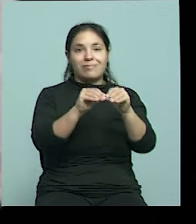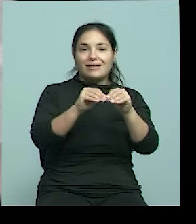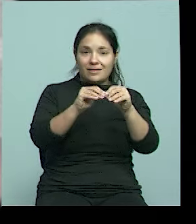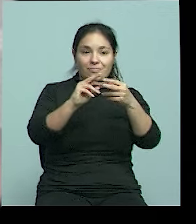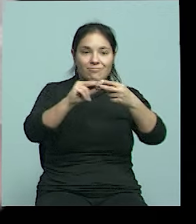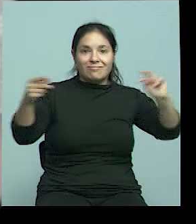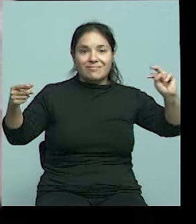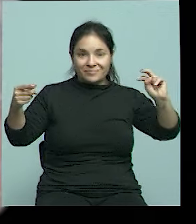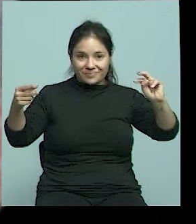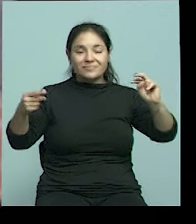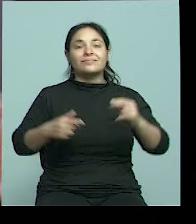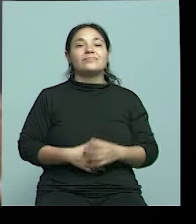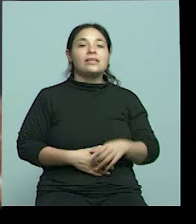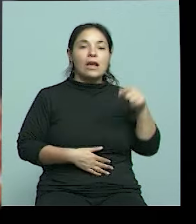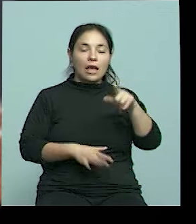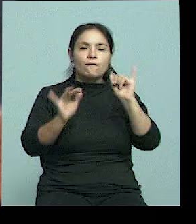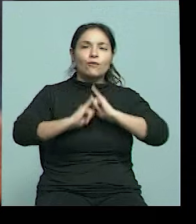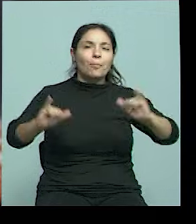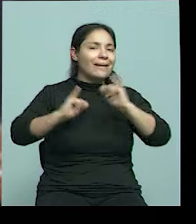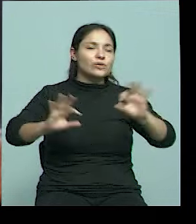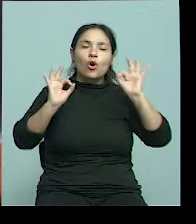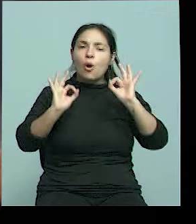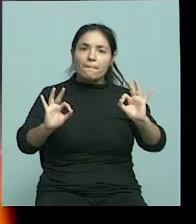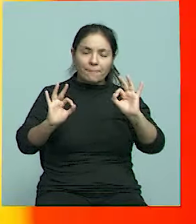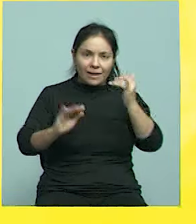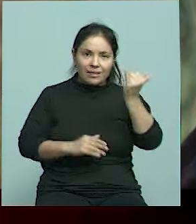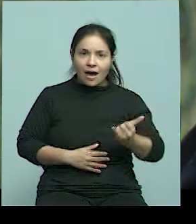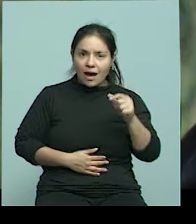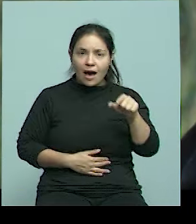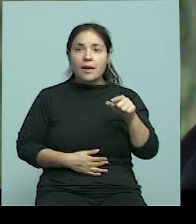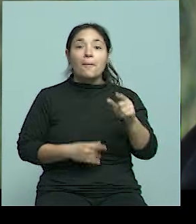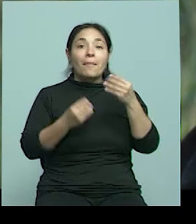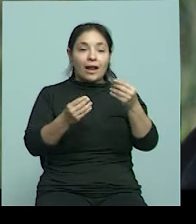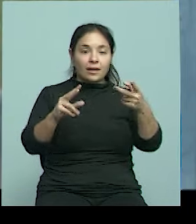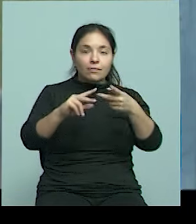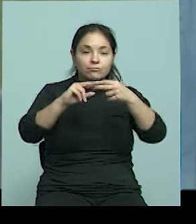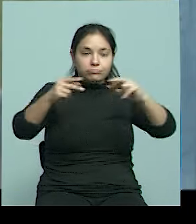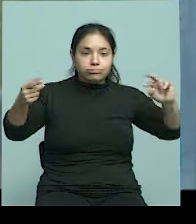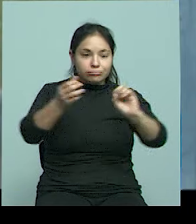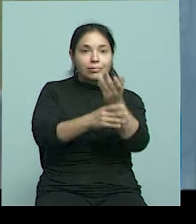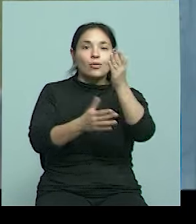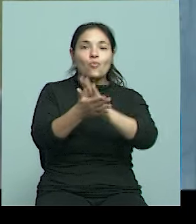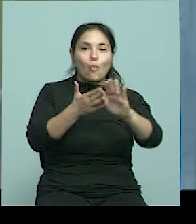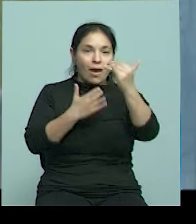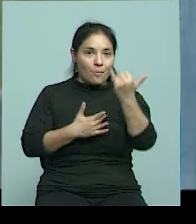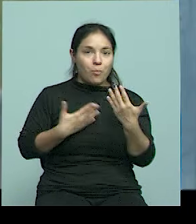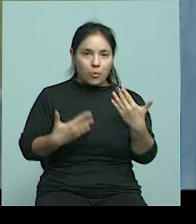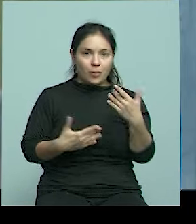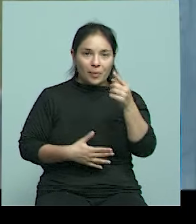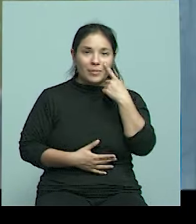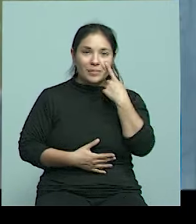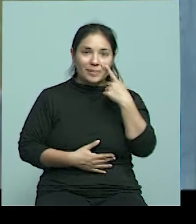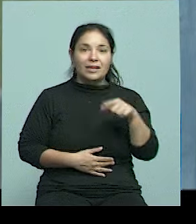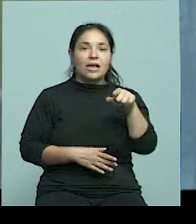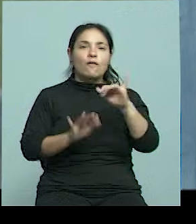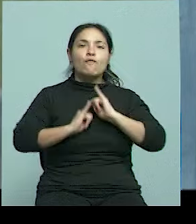Y que entonces tiene toda la información para producir una nueva vida. Que va a estar determinada por toda la